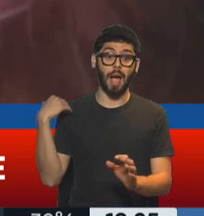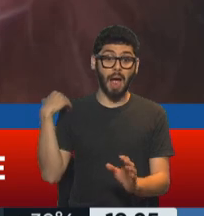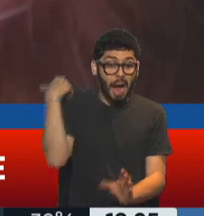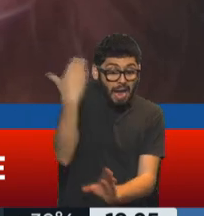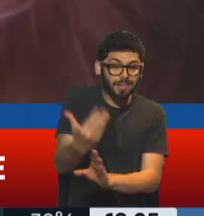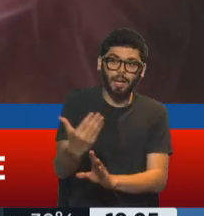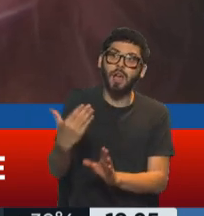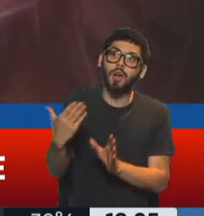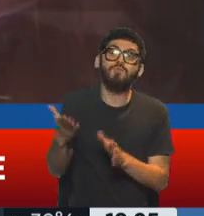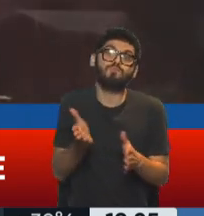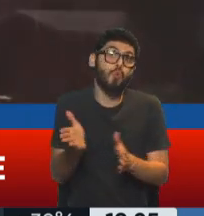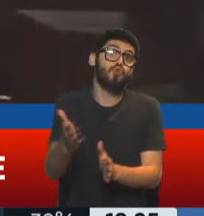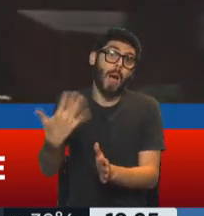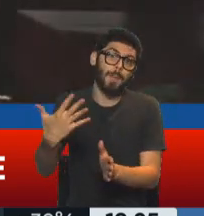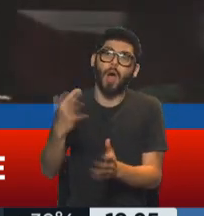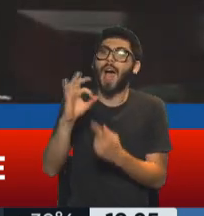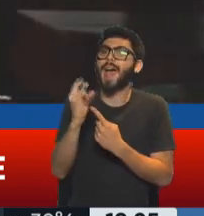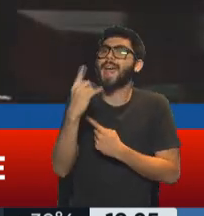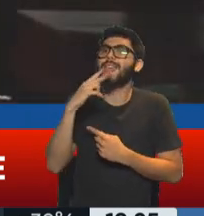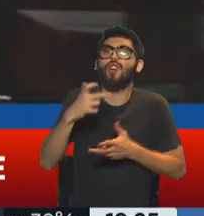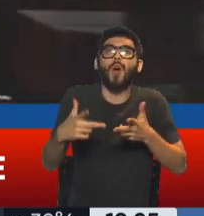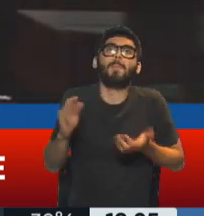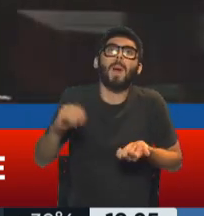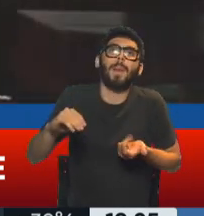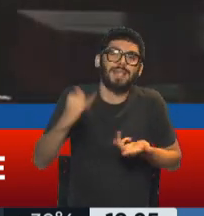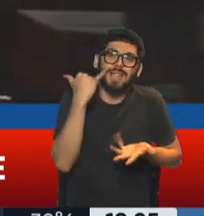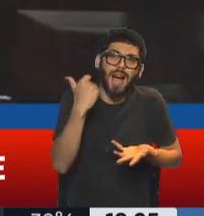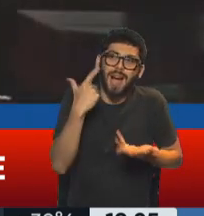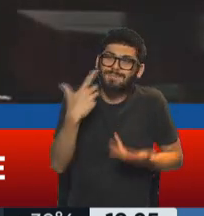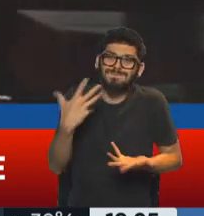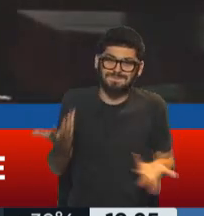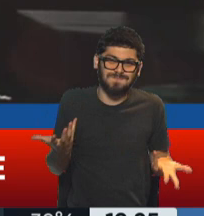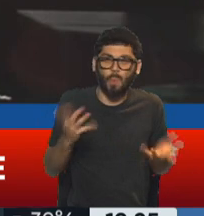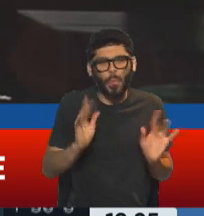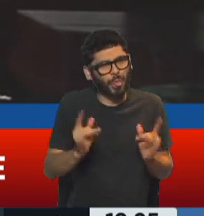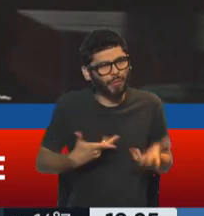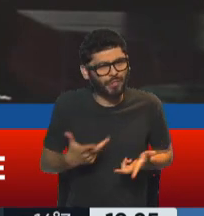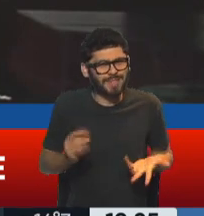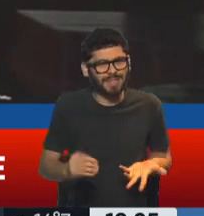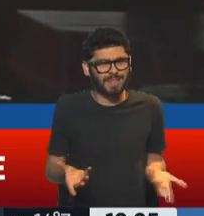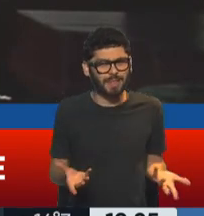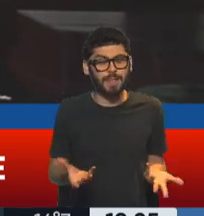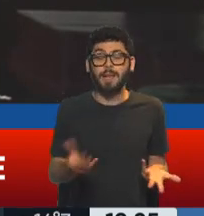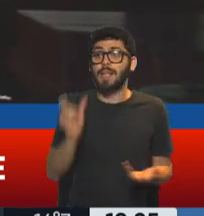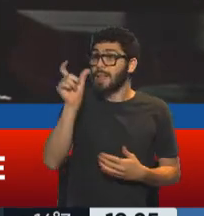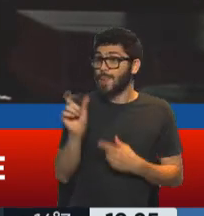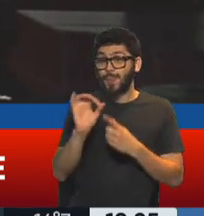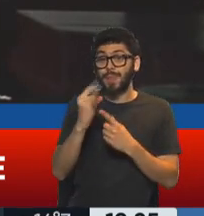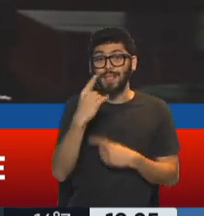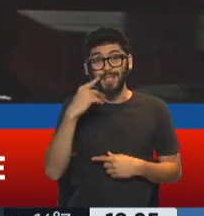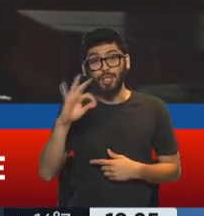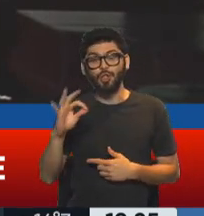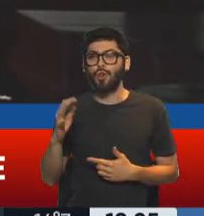cosas más se pueden decir de Kino que no se hayan dicho, que no hayamos escuchado hace instantes? ¡Qué difícil! Kino tenía una empatía